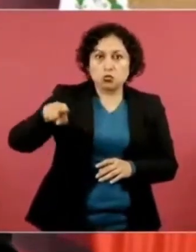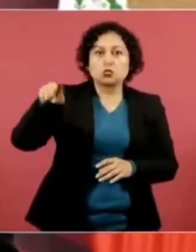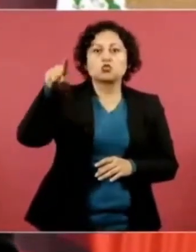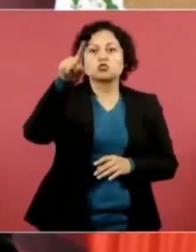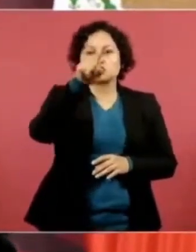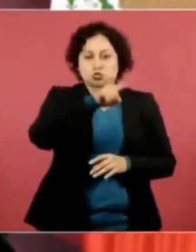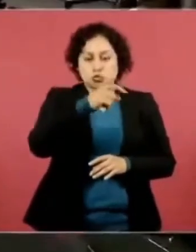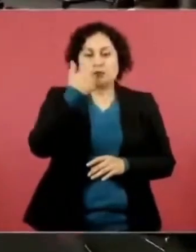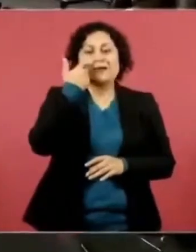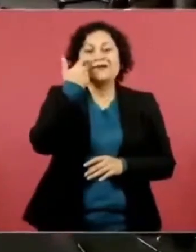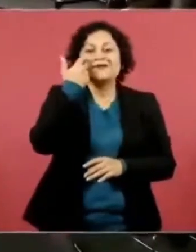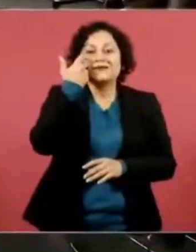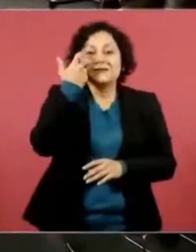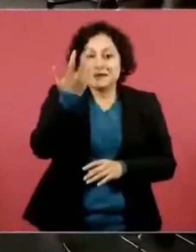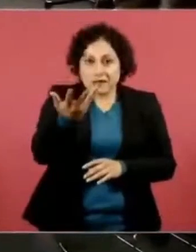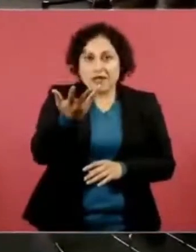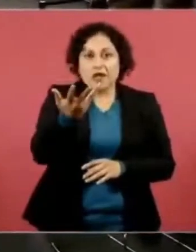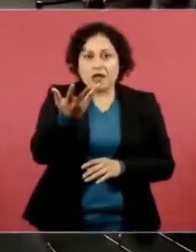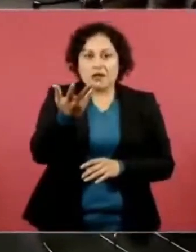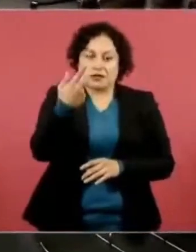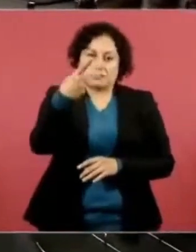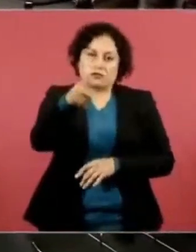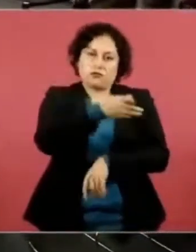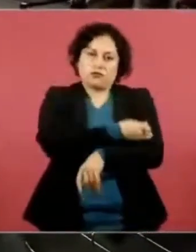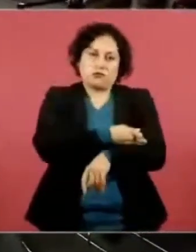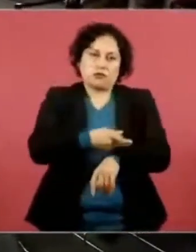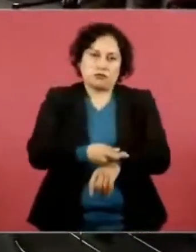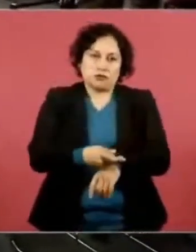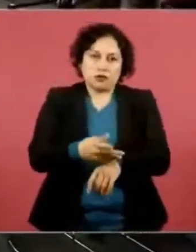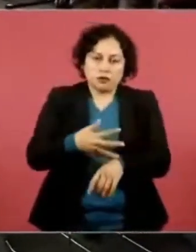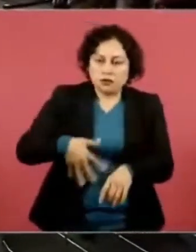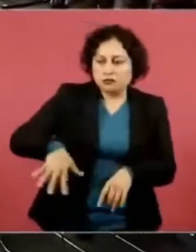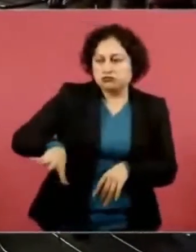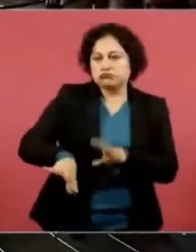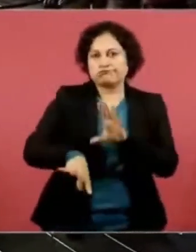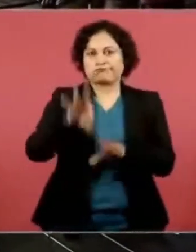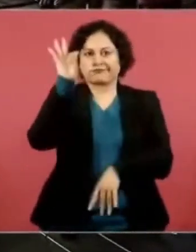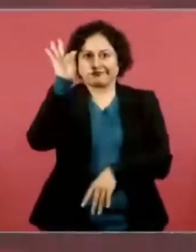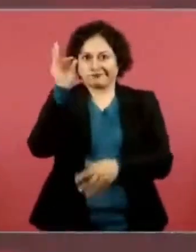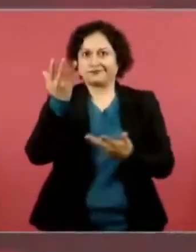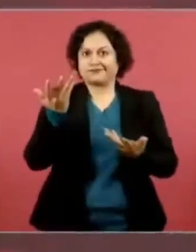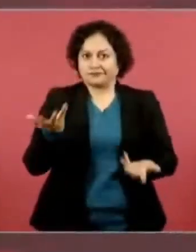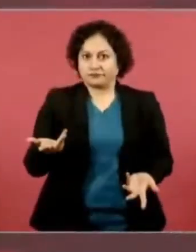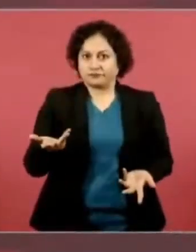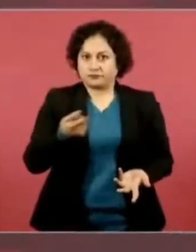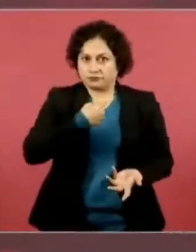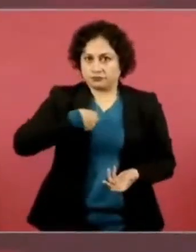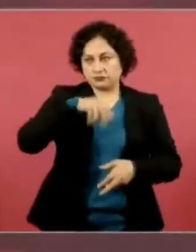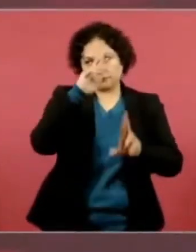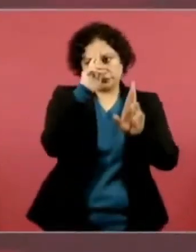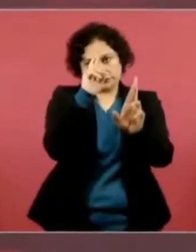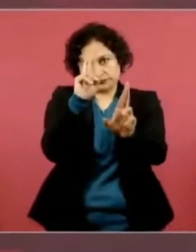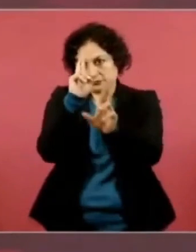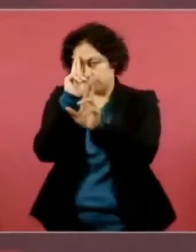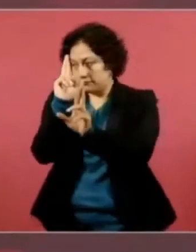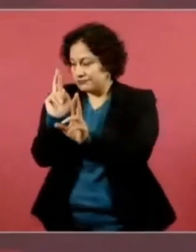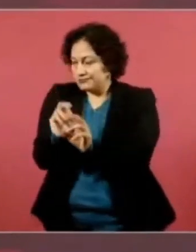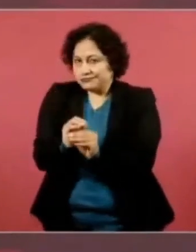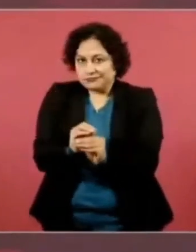encontrar a sus familiares, que tienen todo nuestro respeto y